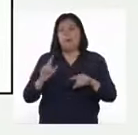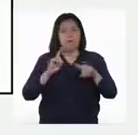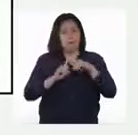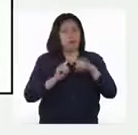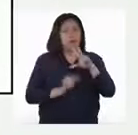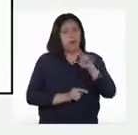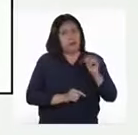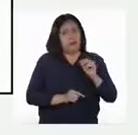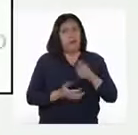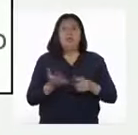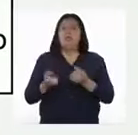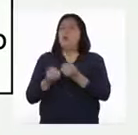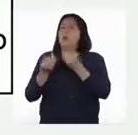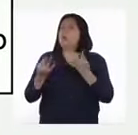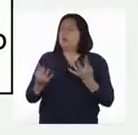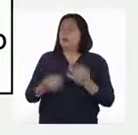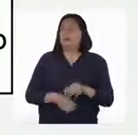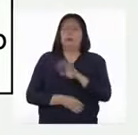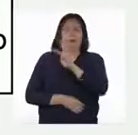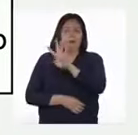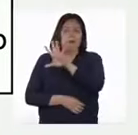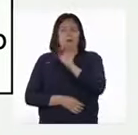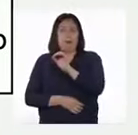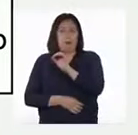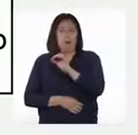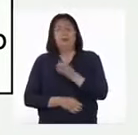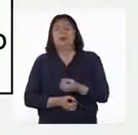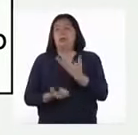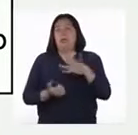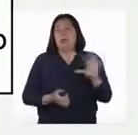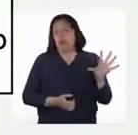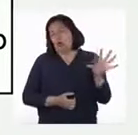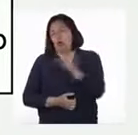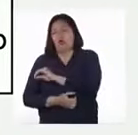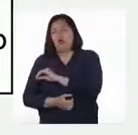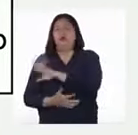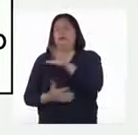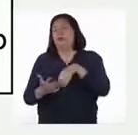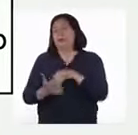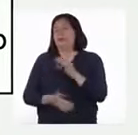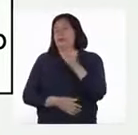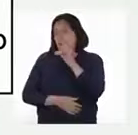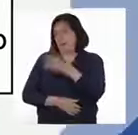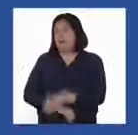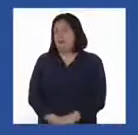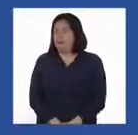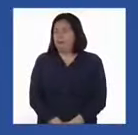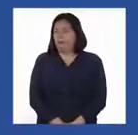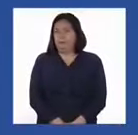30 me dio 450, que sería el número total de vicuñas.